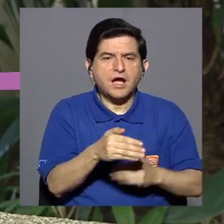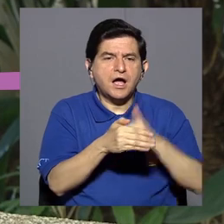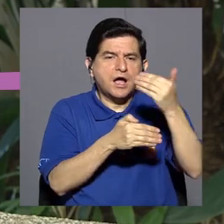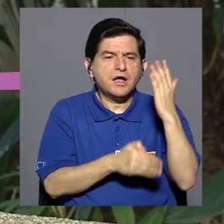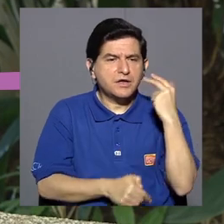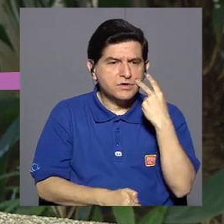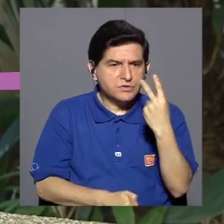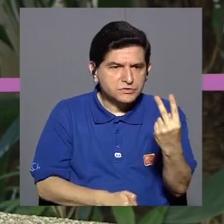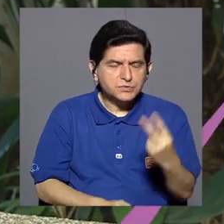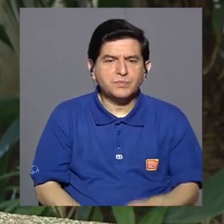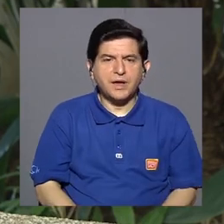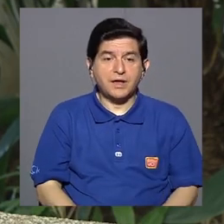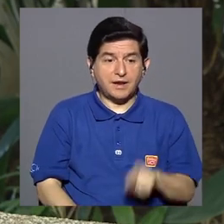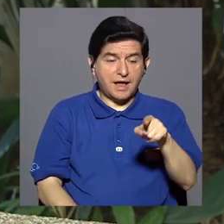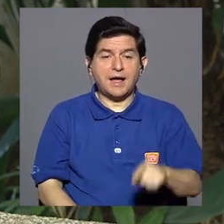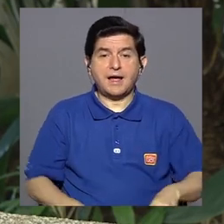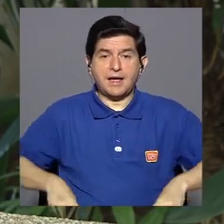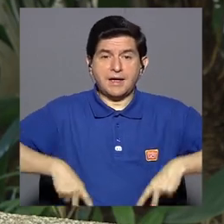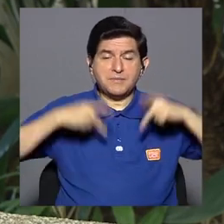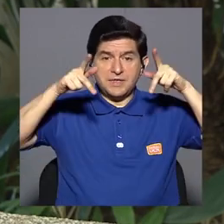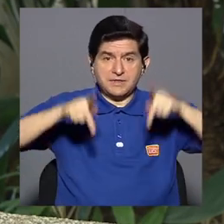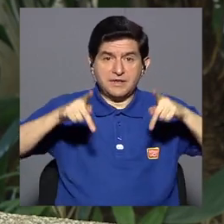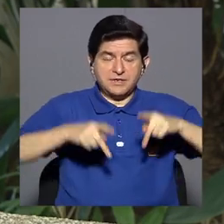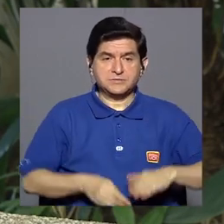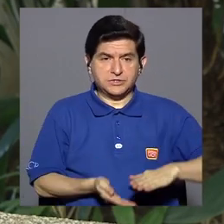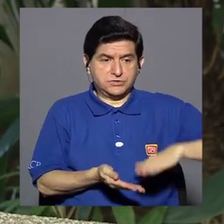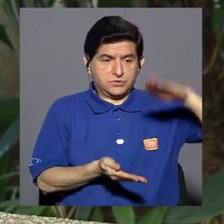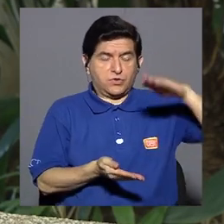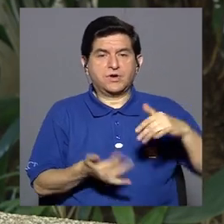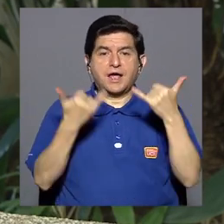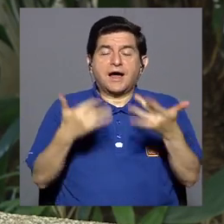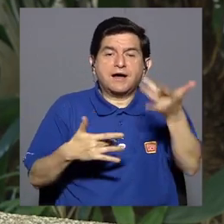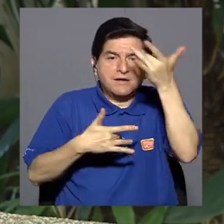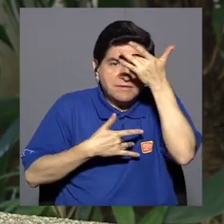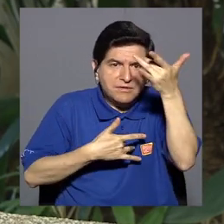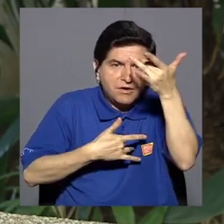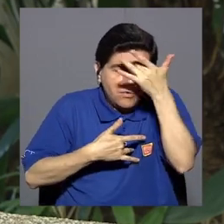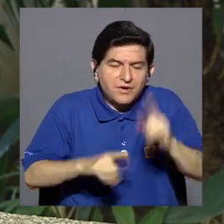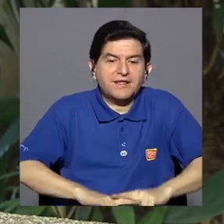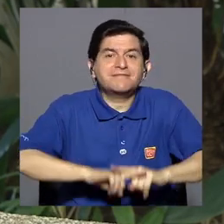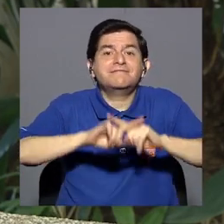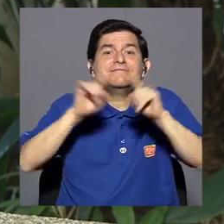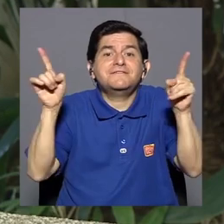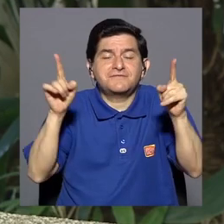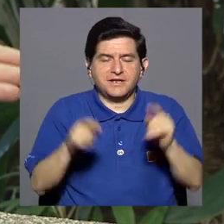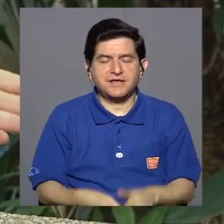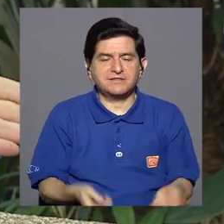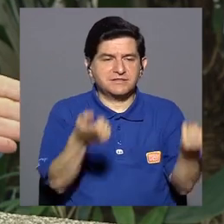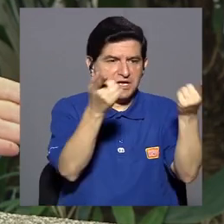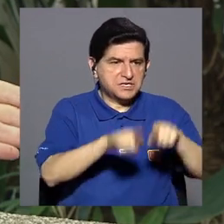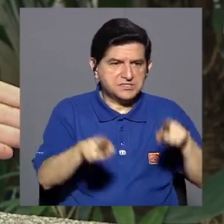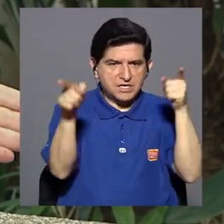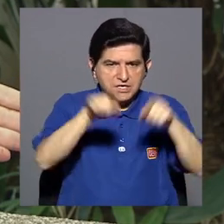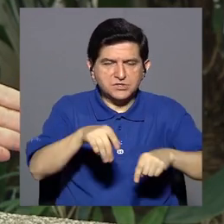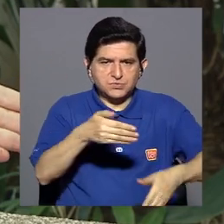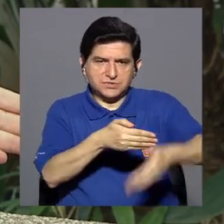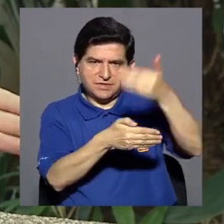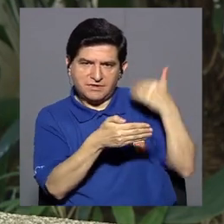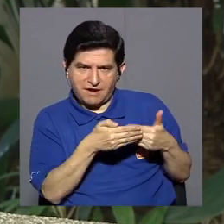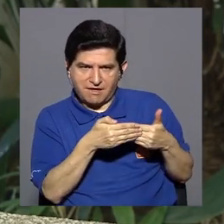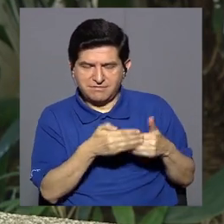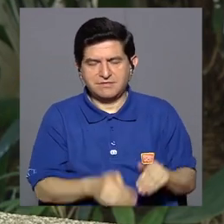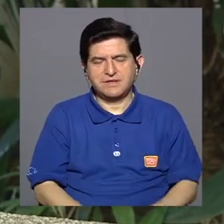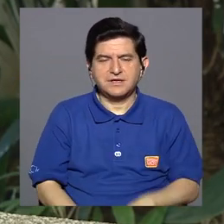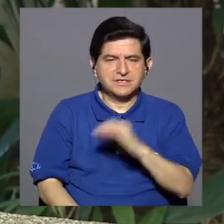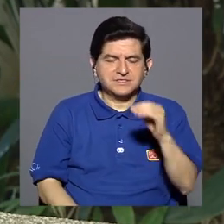vemos que la sobrevida de la gente ha cambiado y nos estamos enfrentando a enfermedades diferentes a las que ocurrían hace 20